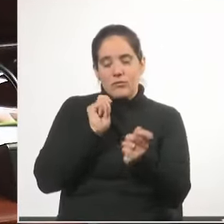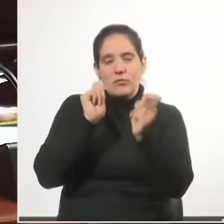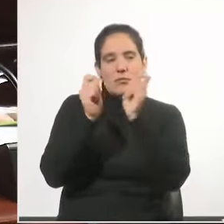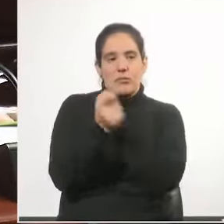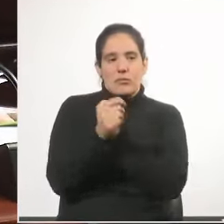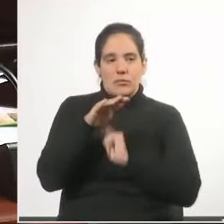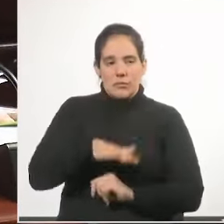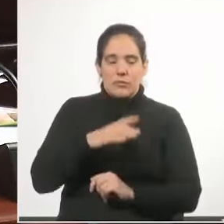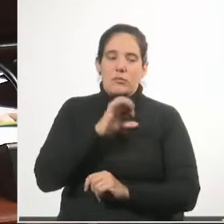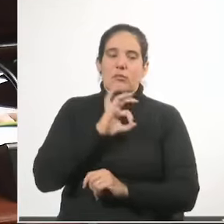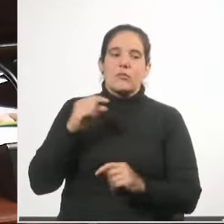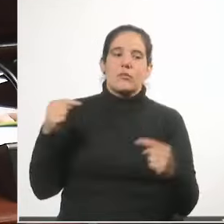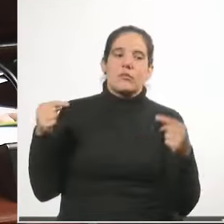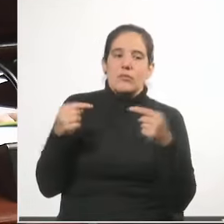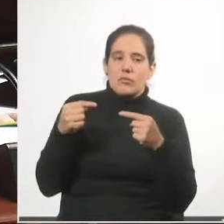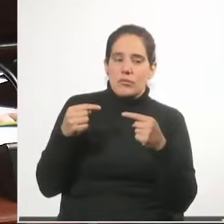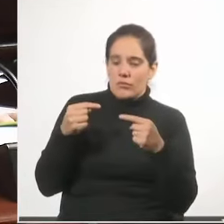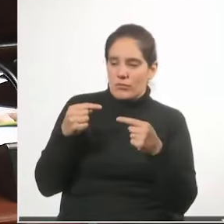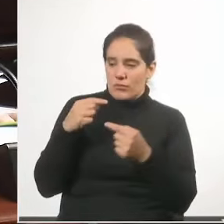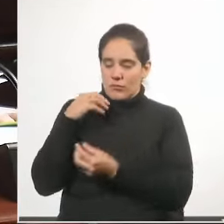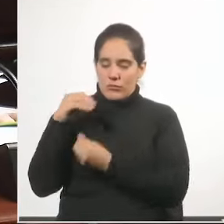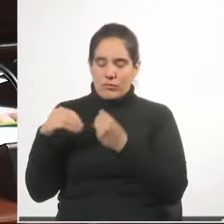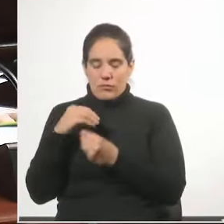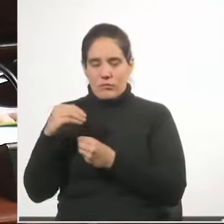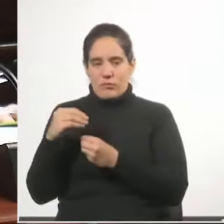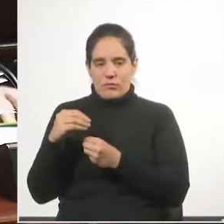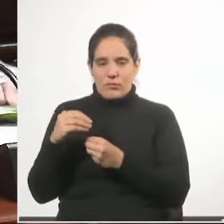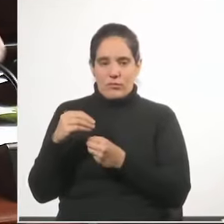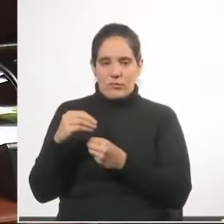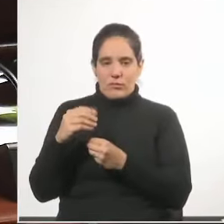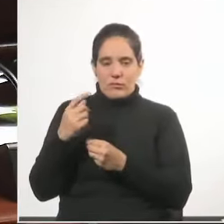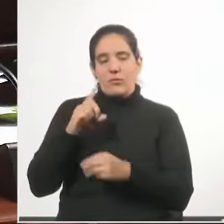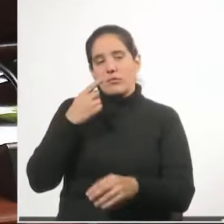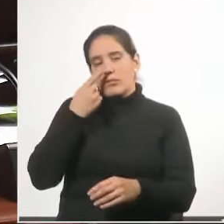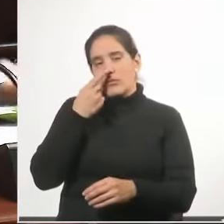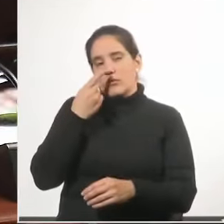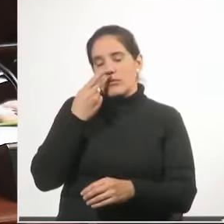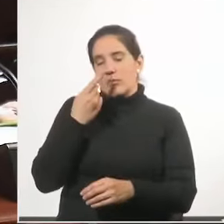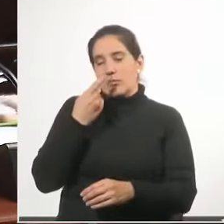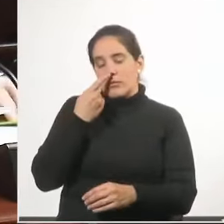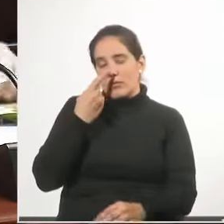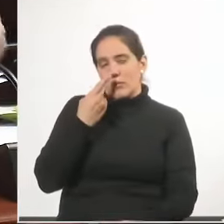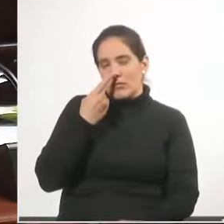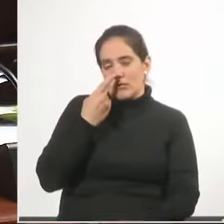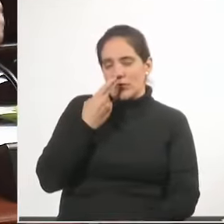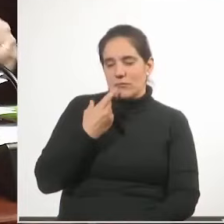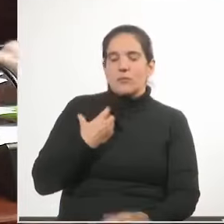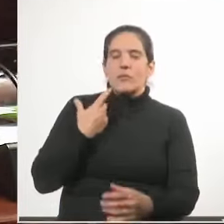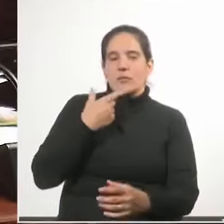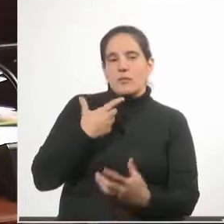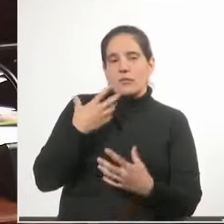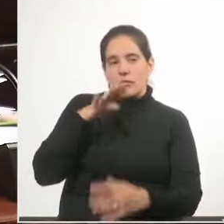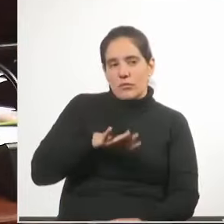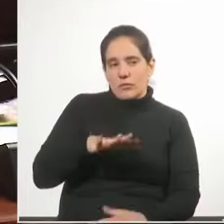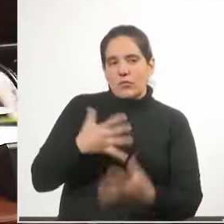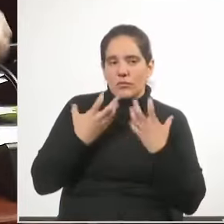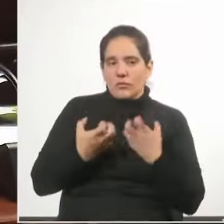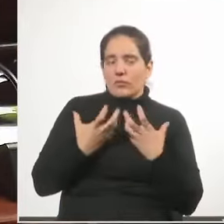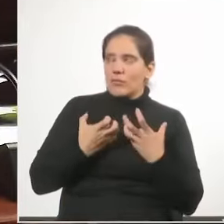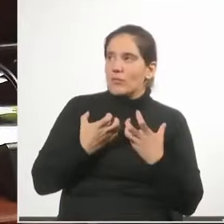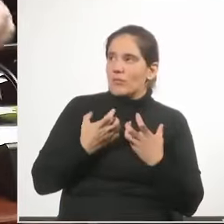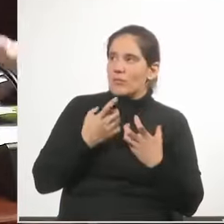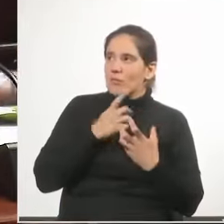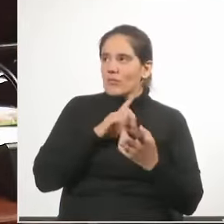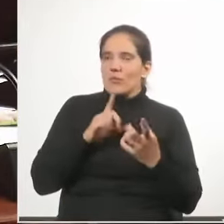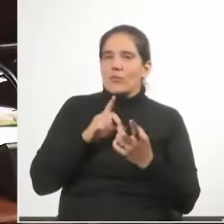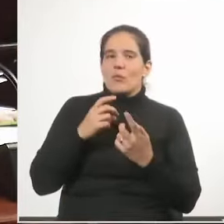puede estar contrapuesto al interés superior de la familia. Y el interés superior del niño no es su berrinche, no son